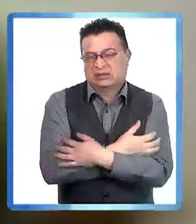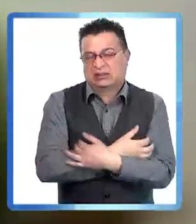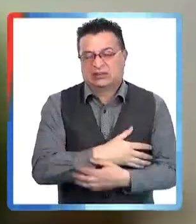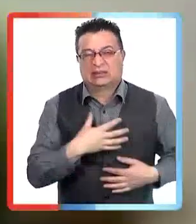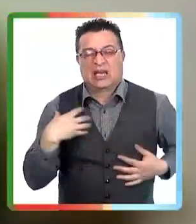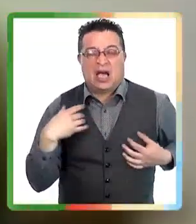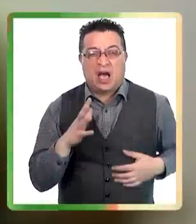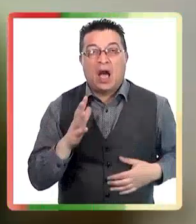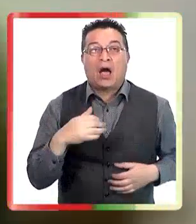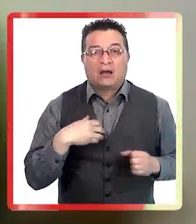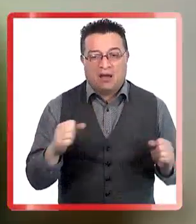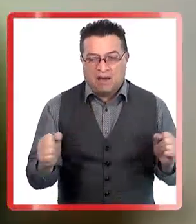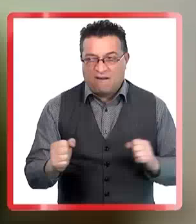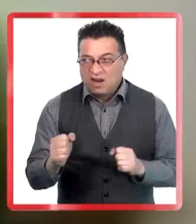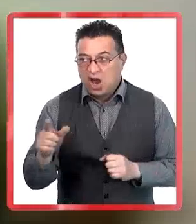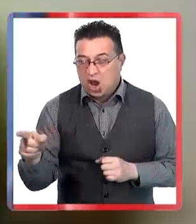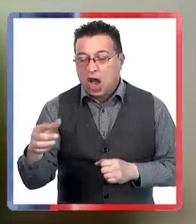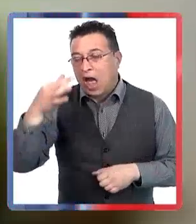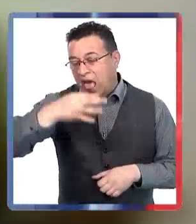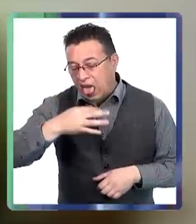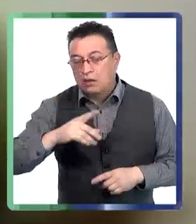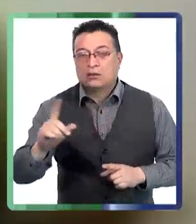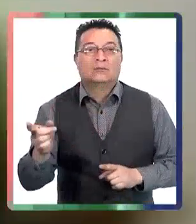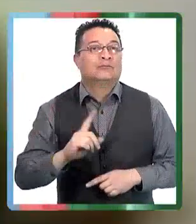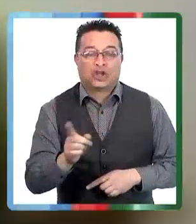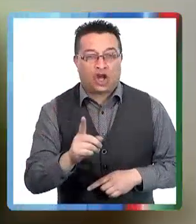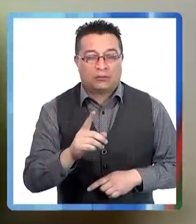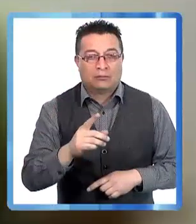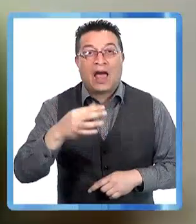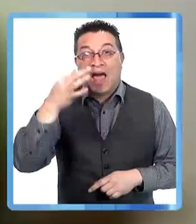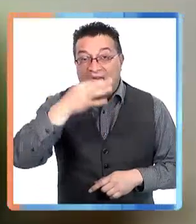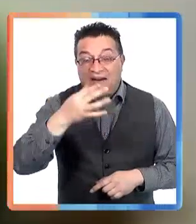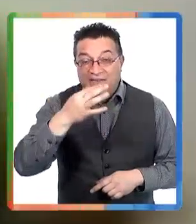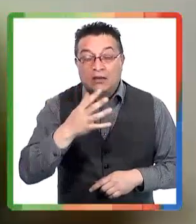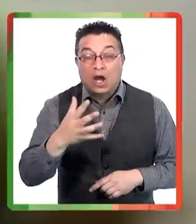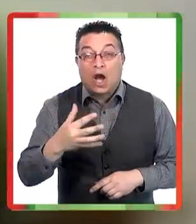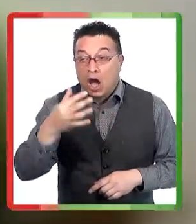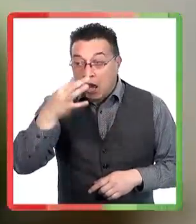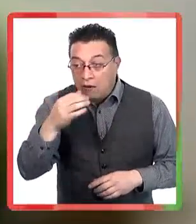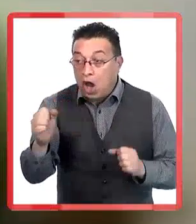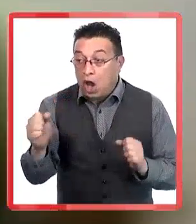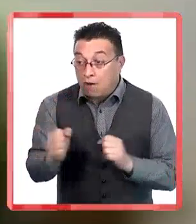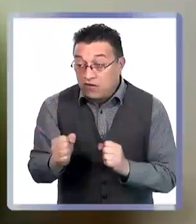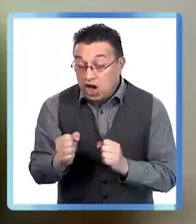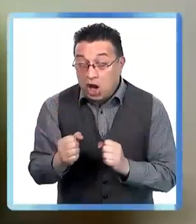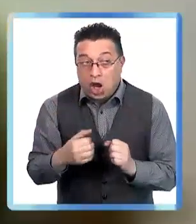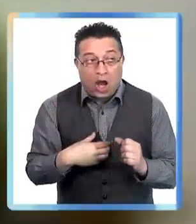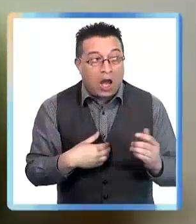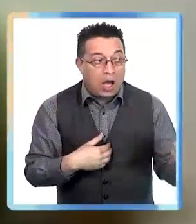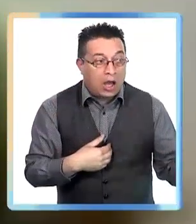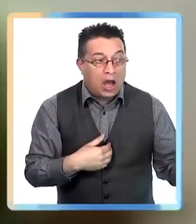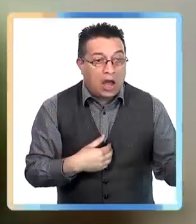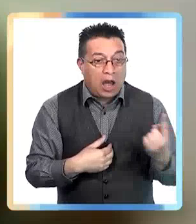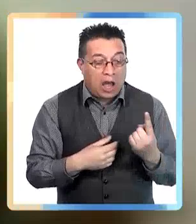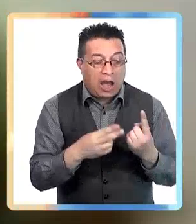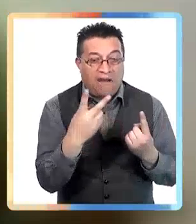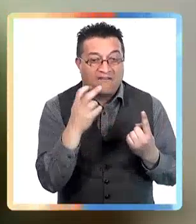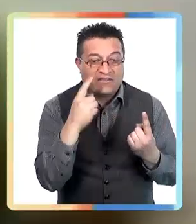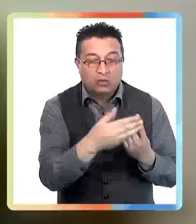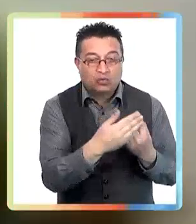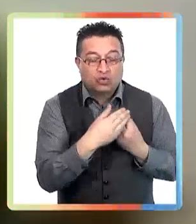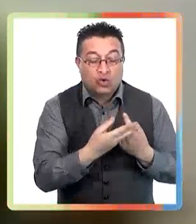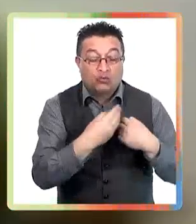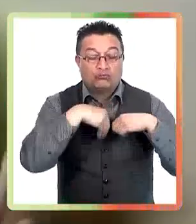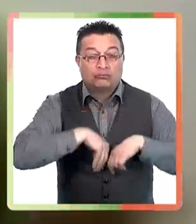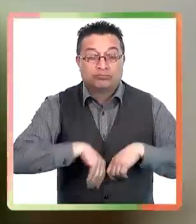Entonces la gente lo relaciona. Me enfríé, me refrié. No, es al revés. Me refrié, sentí este frío raro y por eso después aparecen